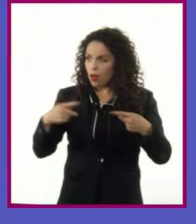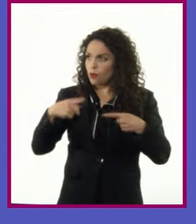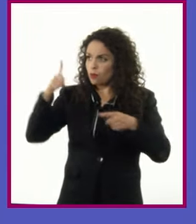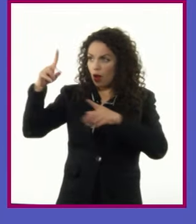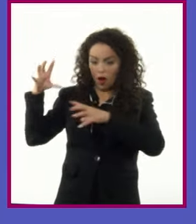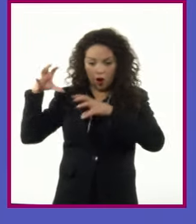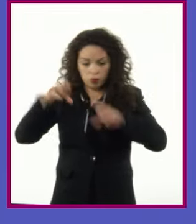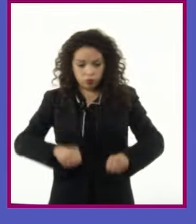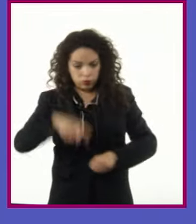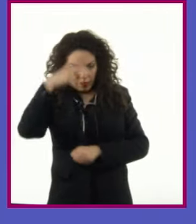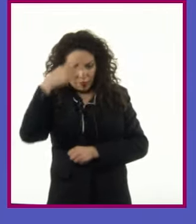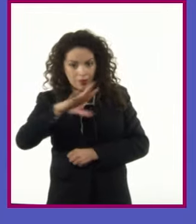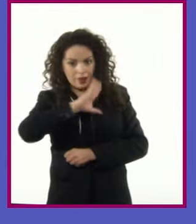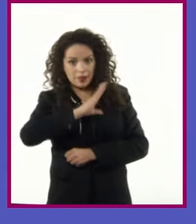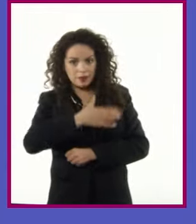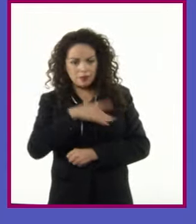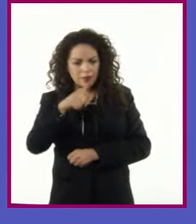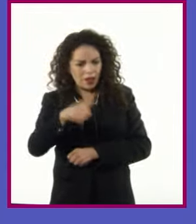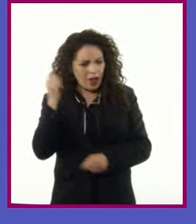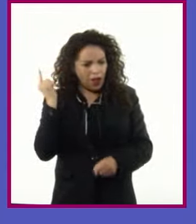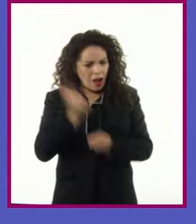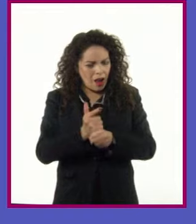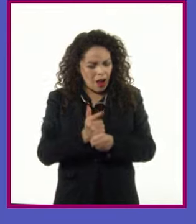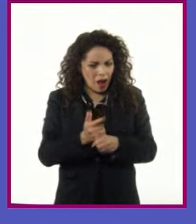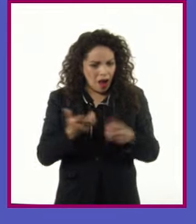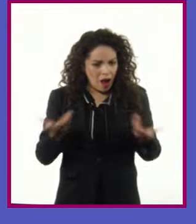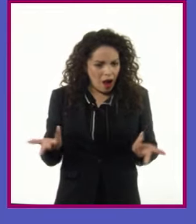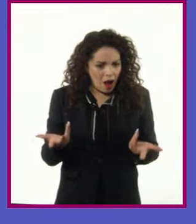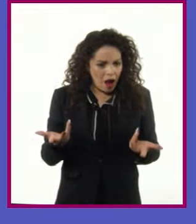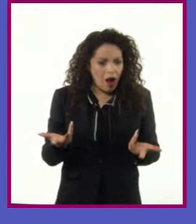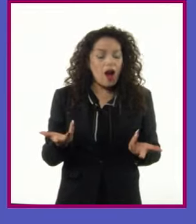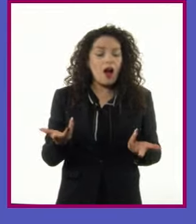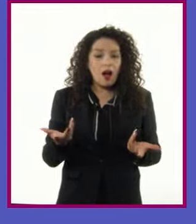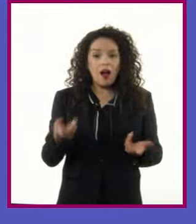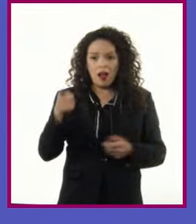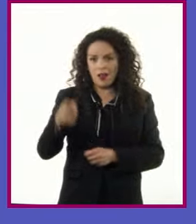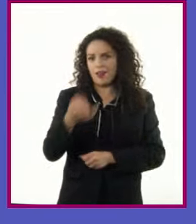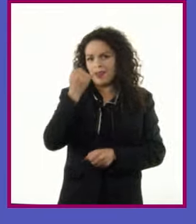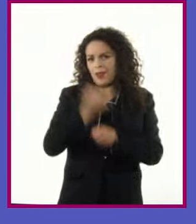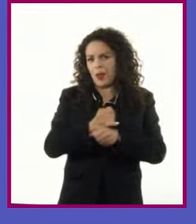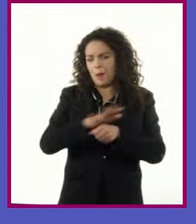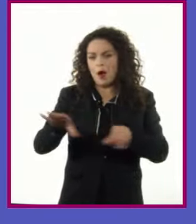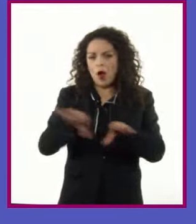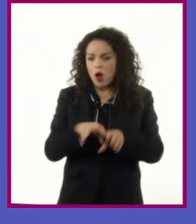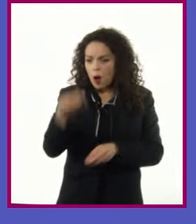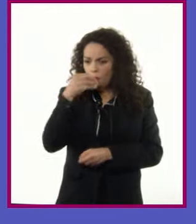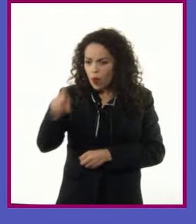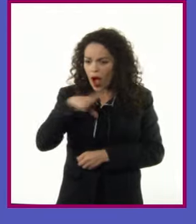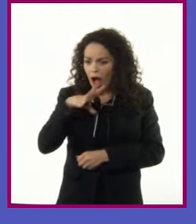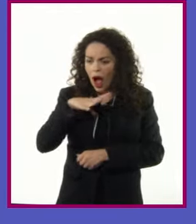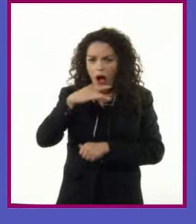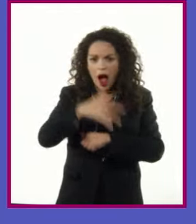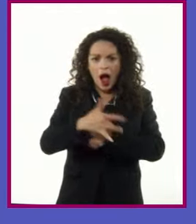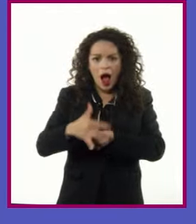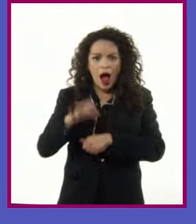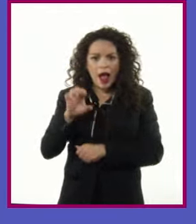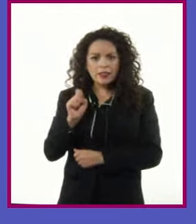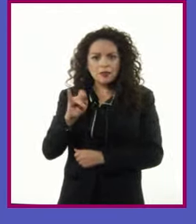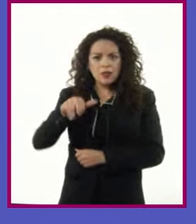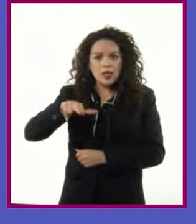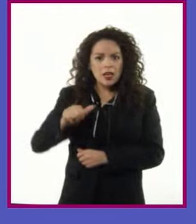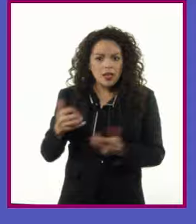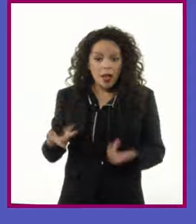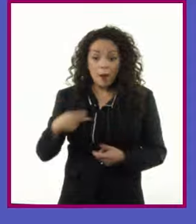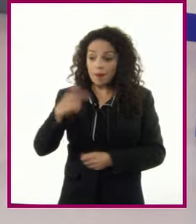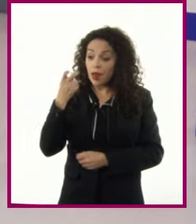concebir que una especie espinosa fuese comestible Y se concluye que esta ha acompañado a la dieta y a la medicina mexicana por